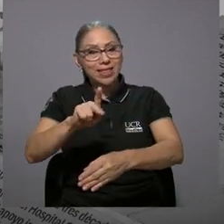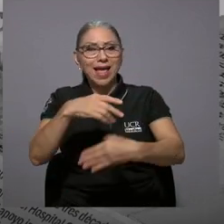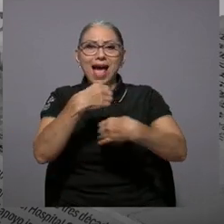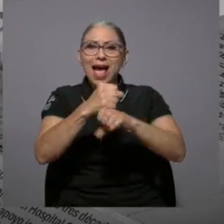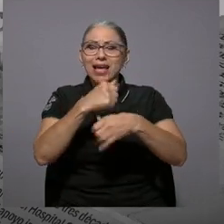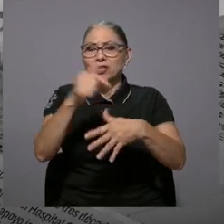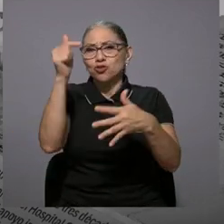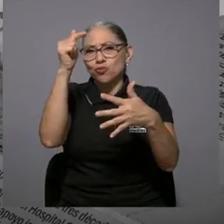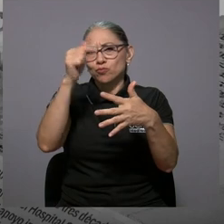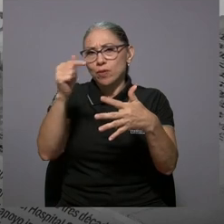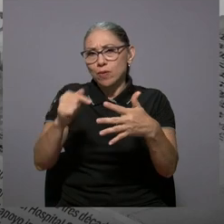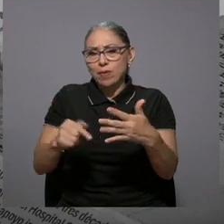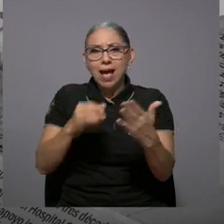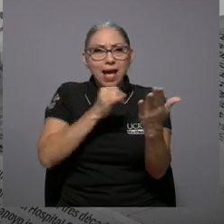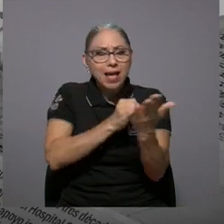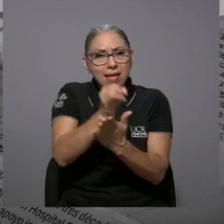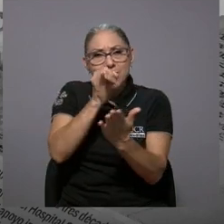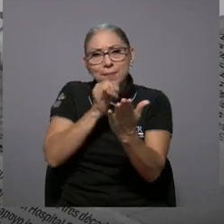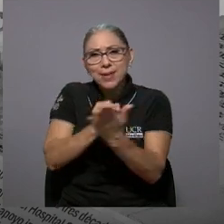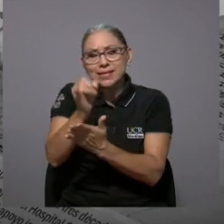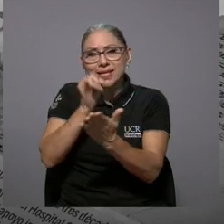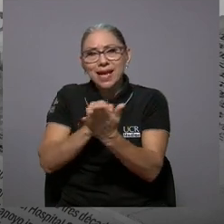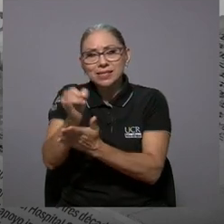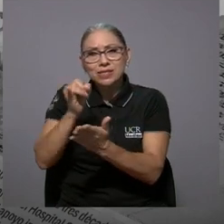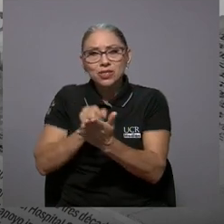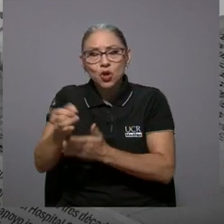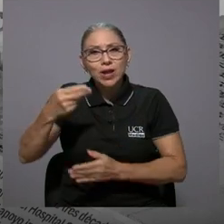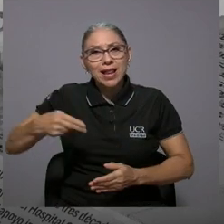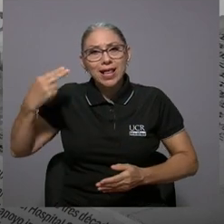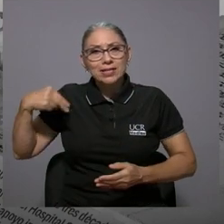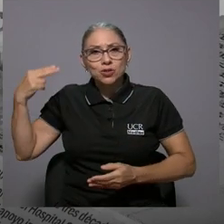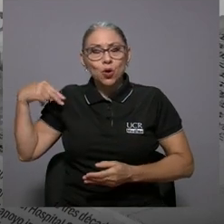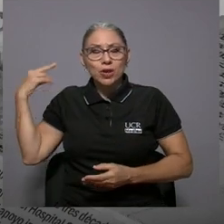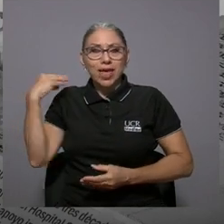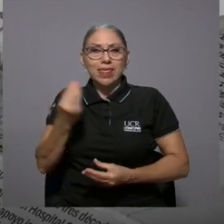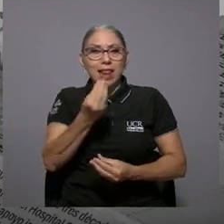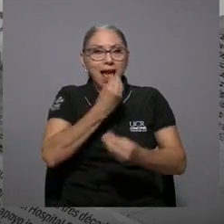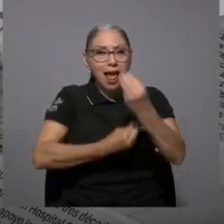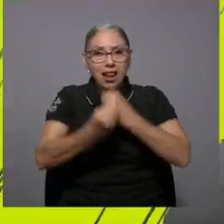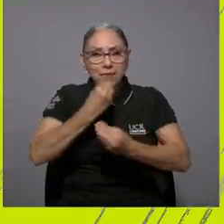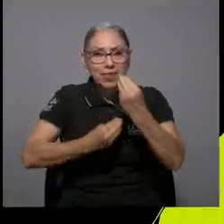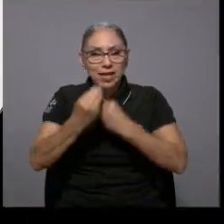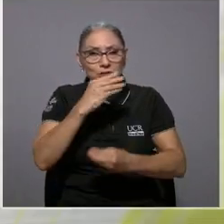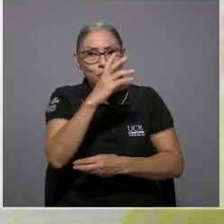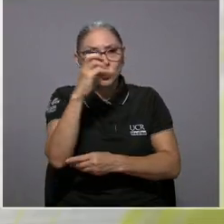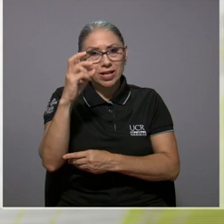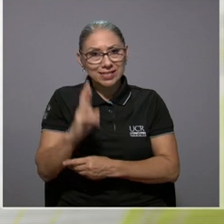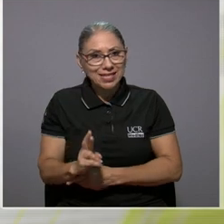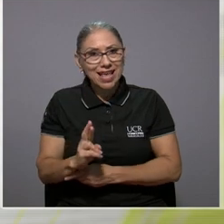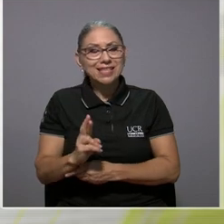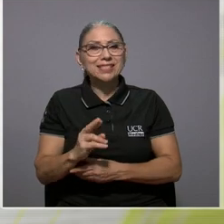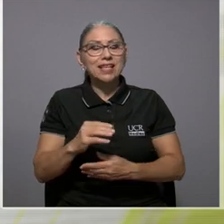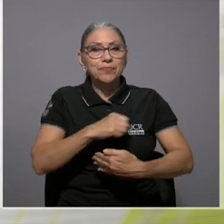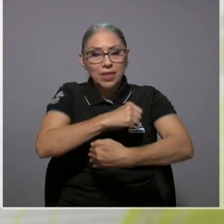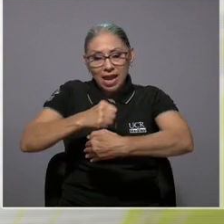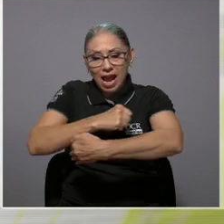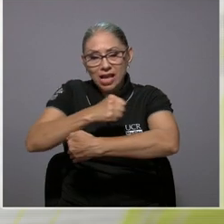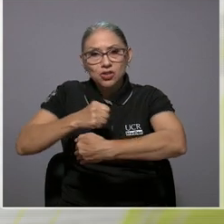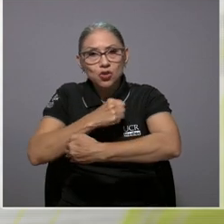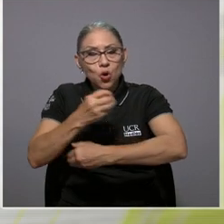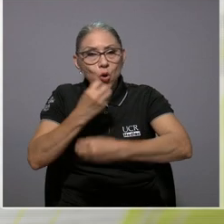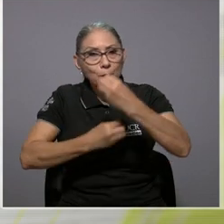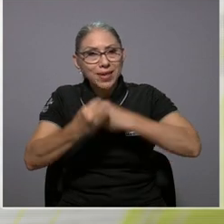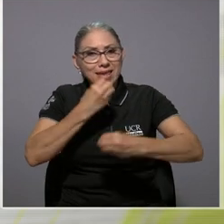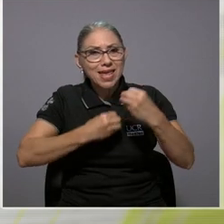es también poeta, ha realizado una serie de investigación en la historia de la alimentación